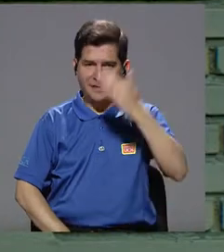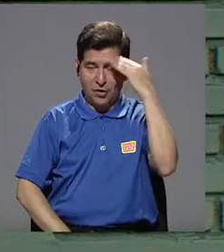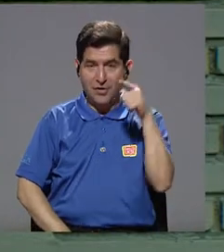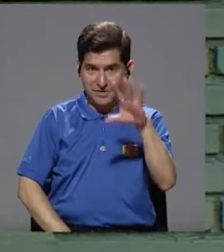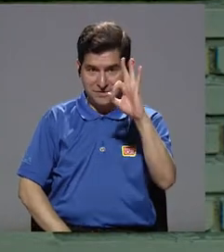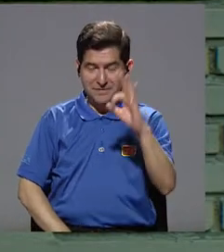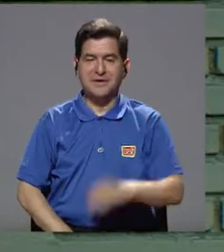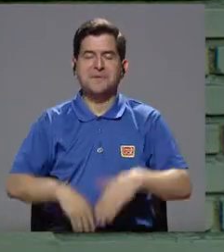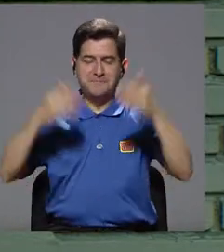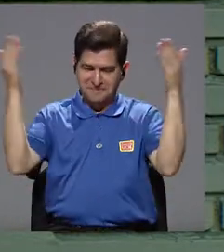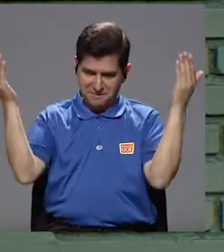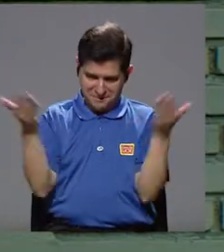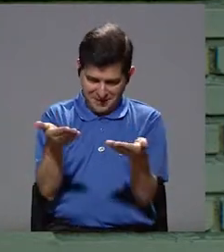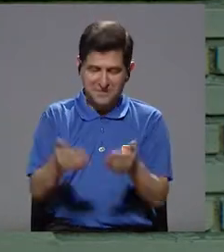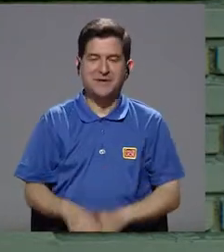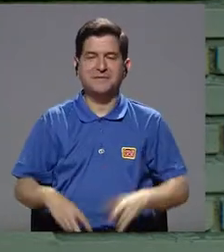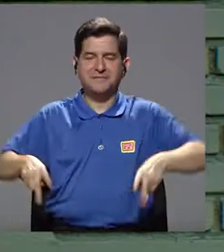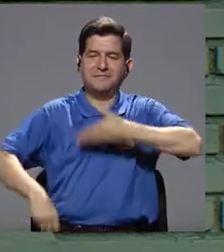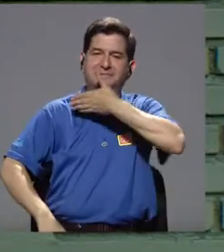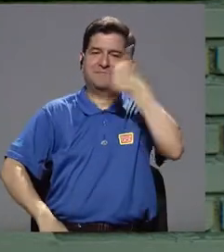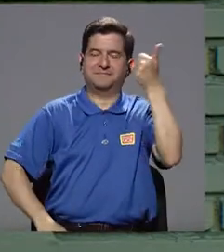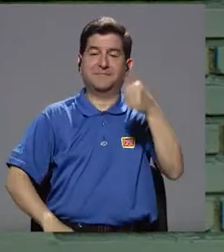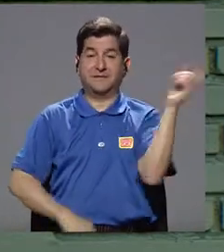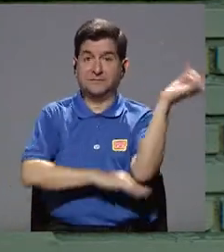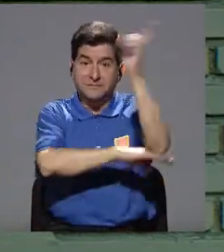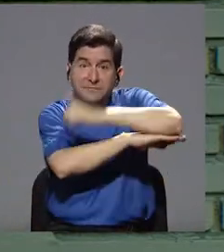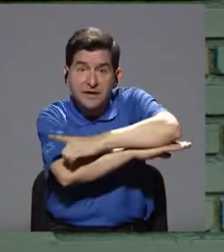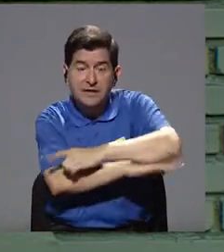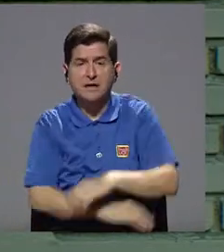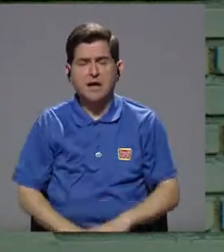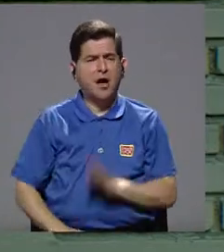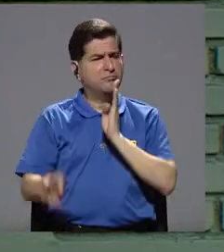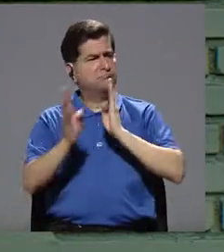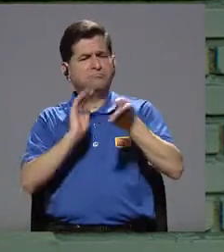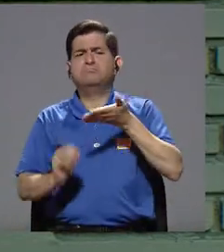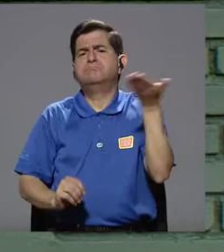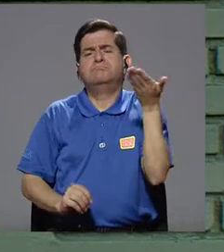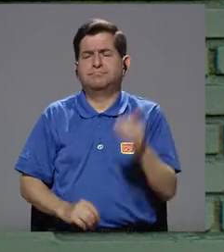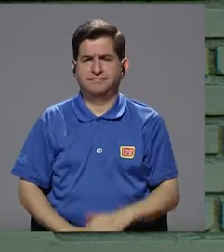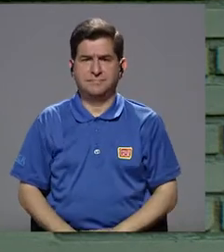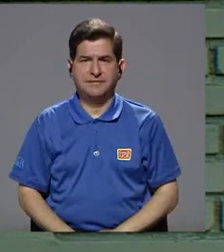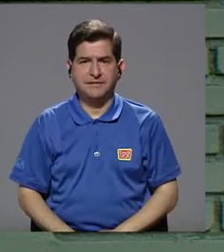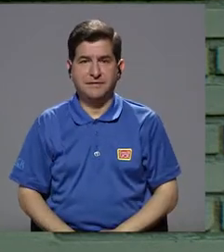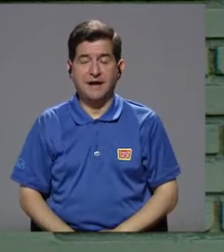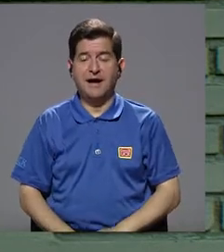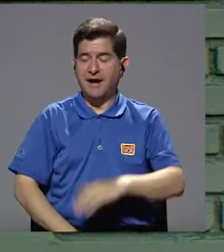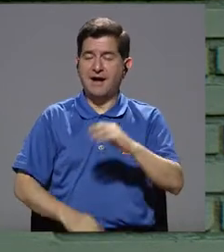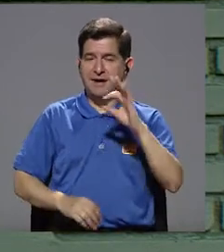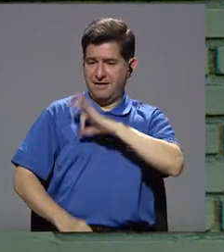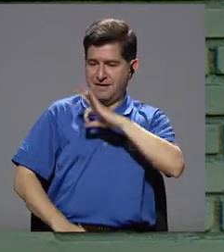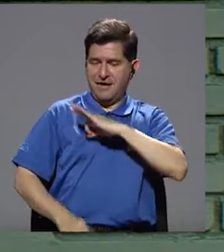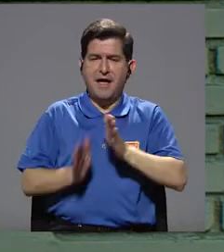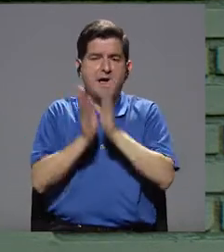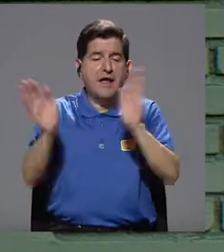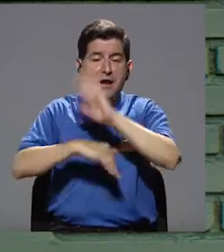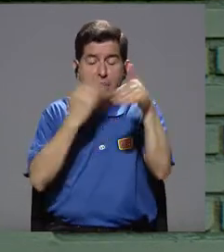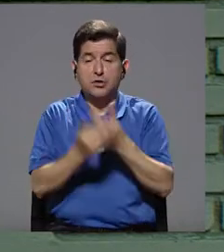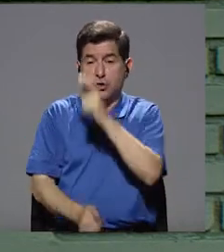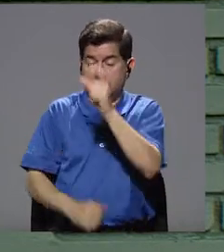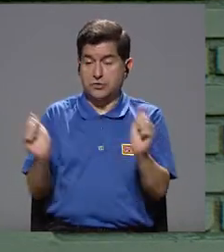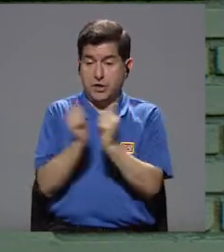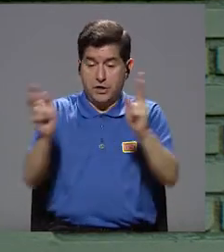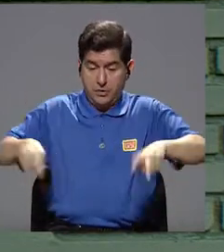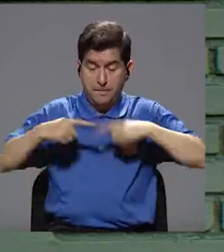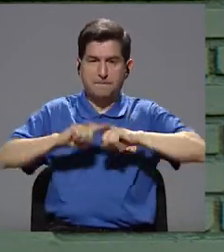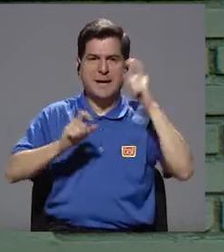Hola, tal? Bienvenido y bienvenida a Vivir Mejor. El día de hoy vamos a estar conversando acerca del bienestar en general de todos los